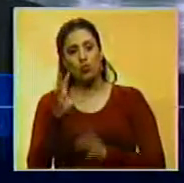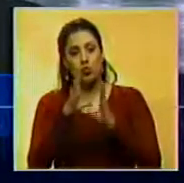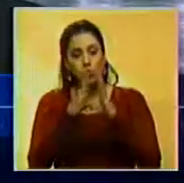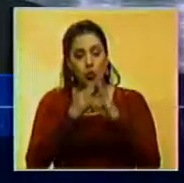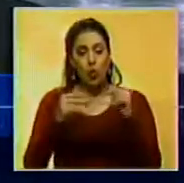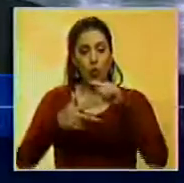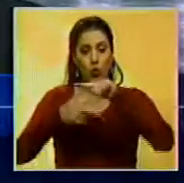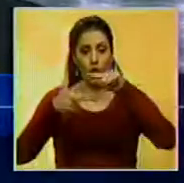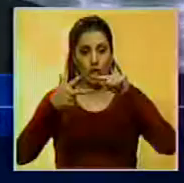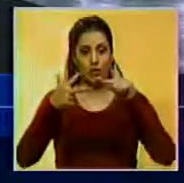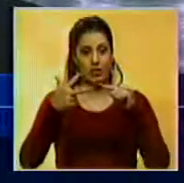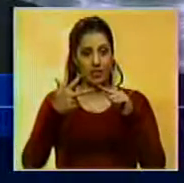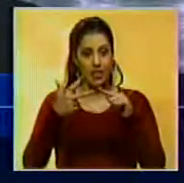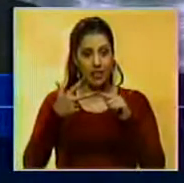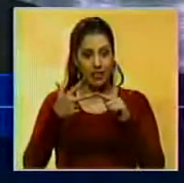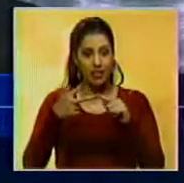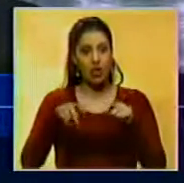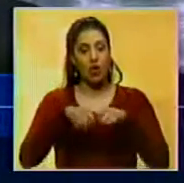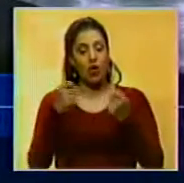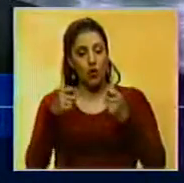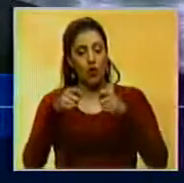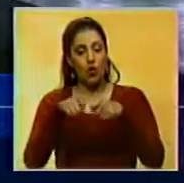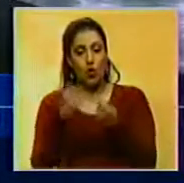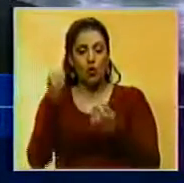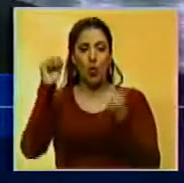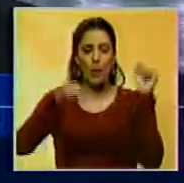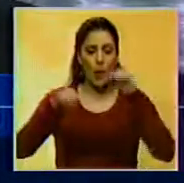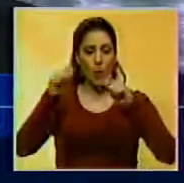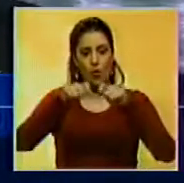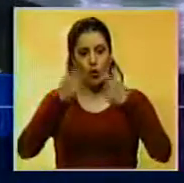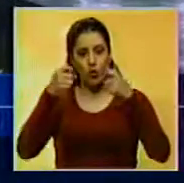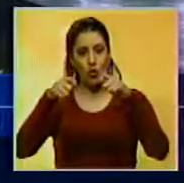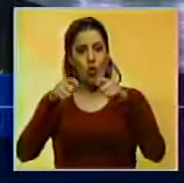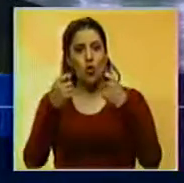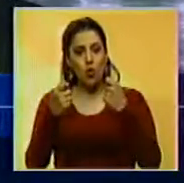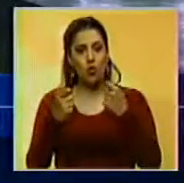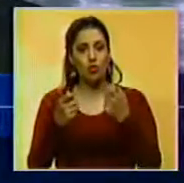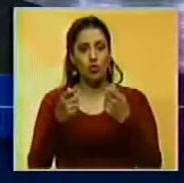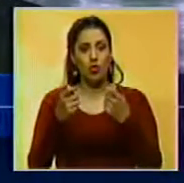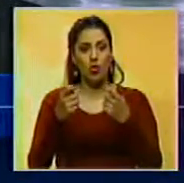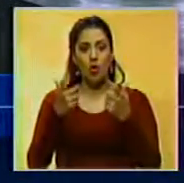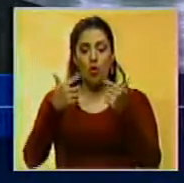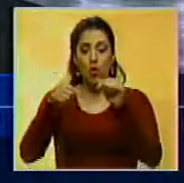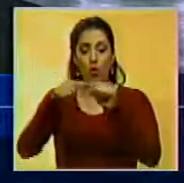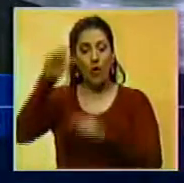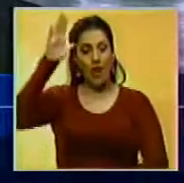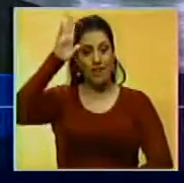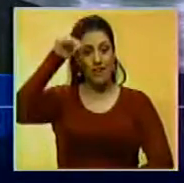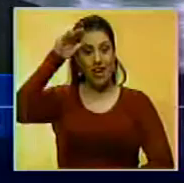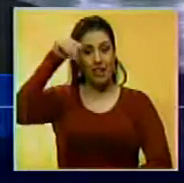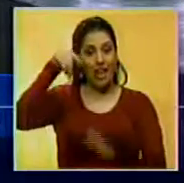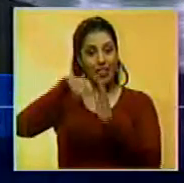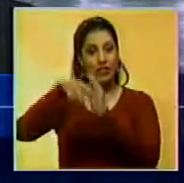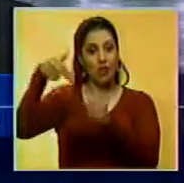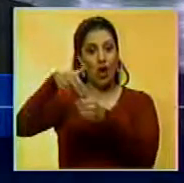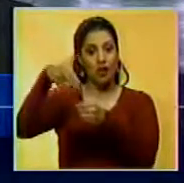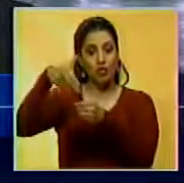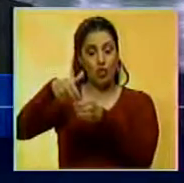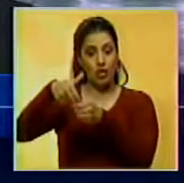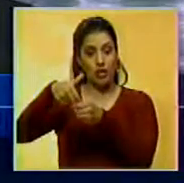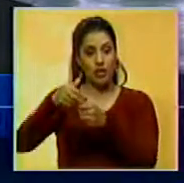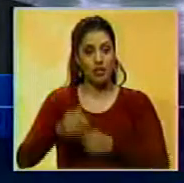comenzaron a vandalizar el baño adentro de la gasolinera.